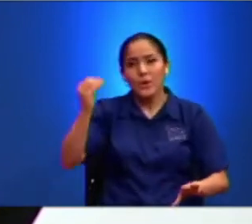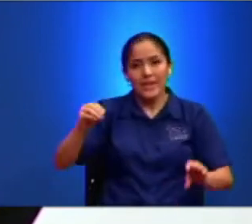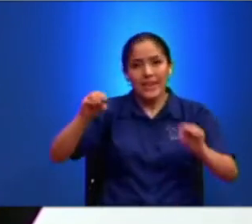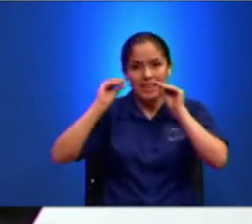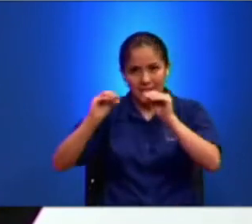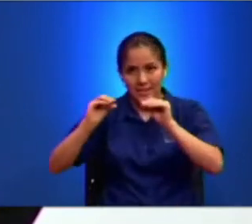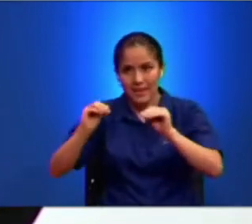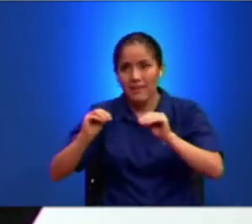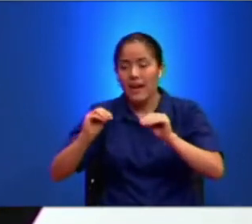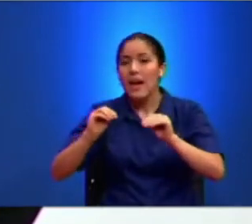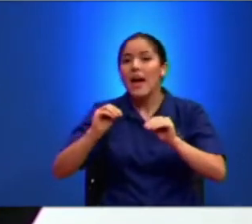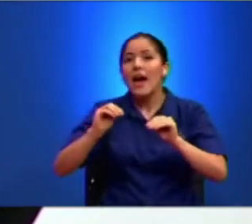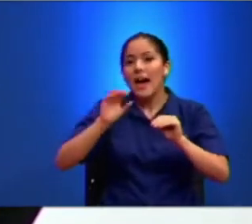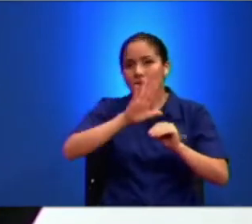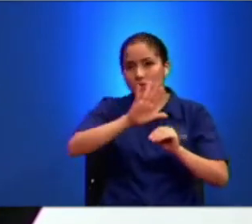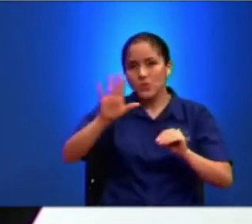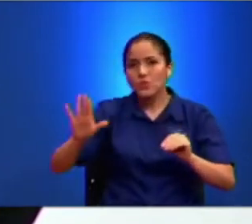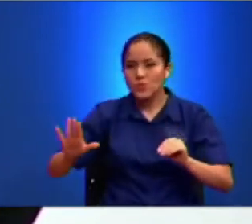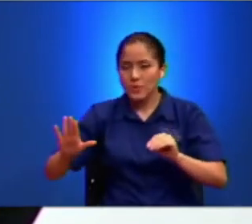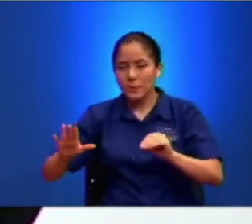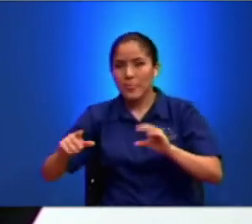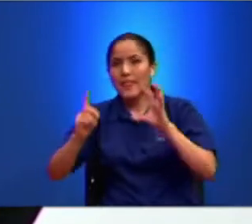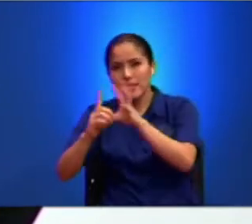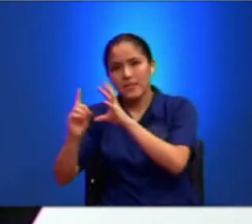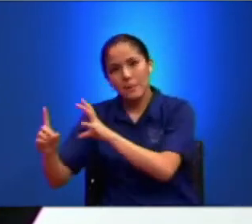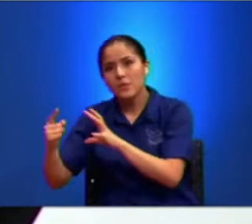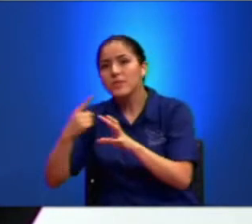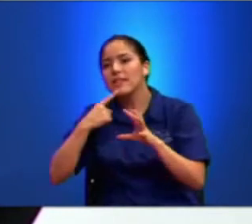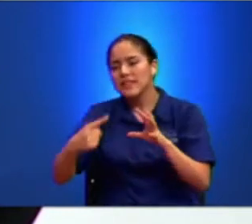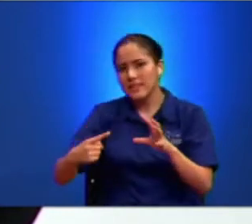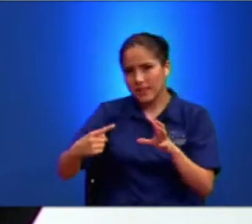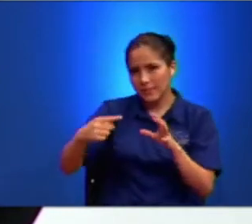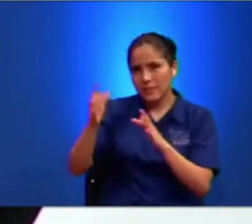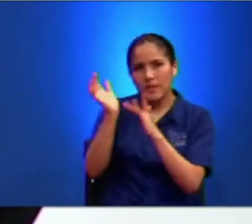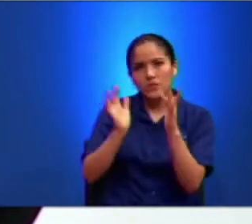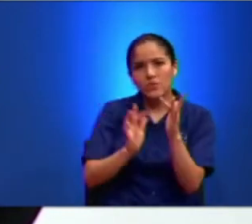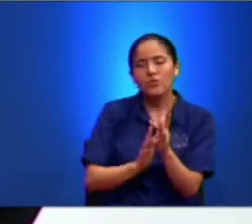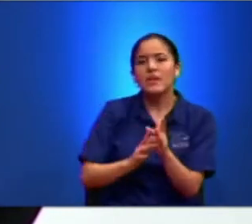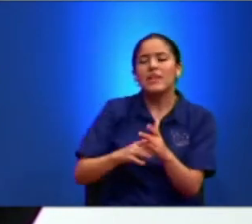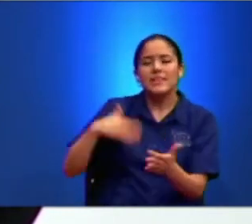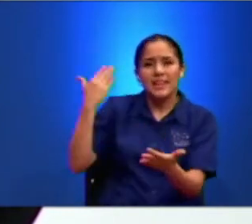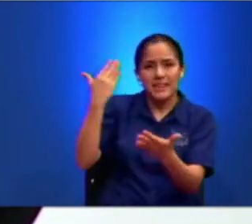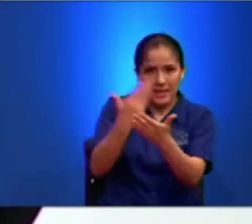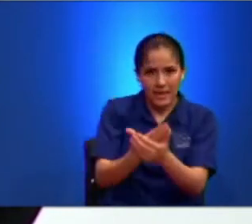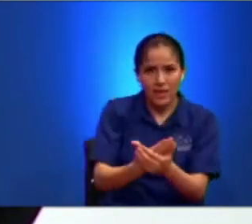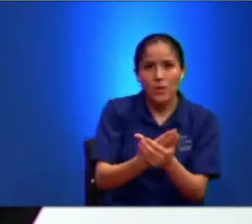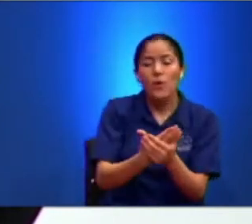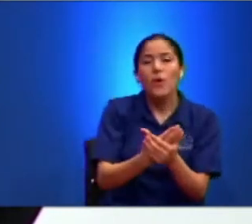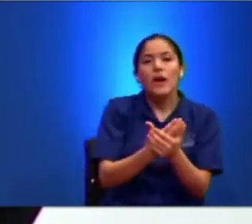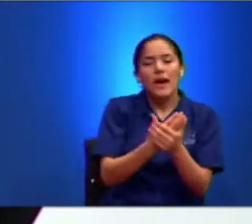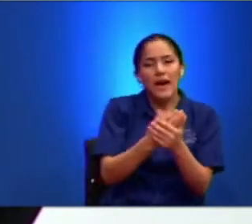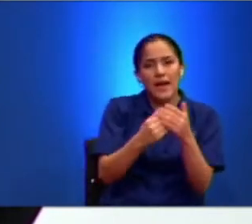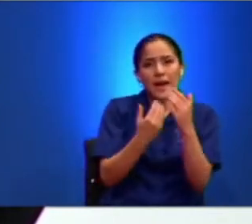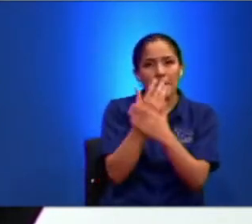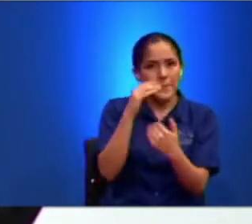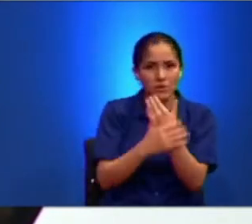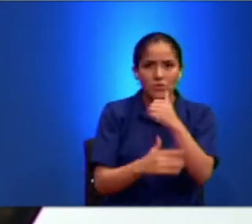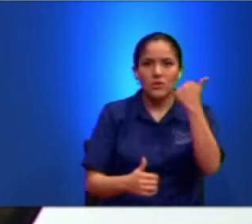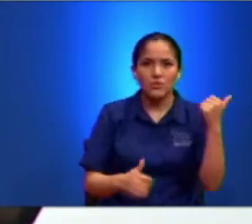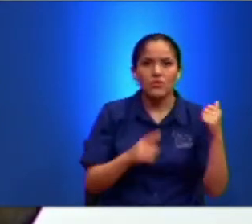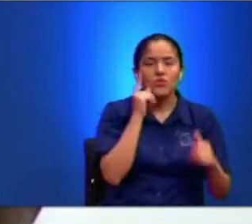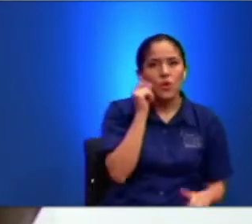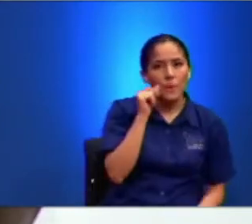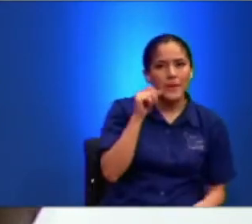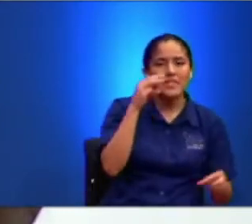A sus Discípulos Y Les Decía El Hijo Del Hombre Será Entregado A manos De Los Hombres Y Lo Matarán Y Después De Muerto